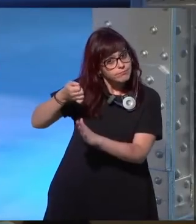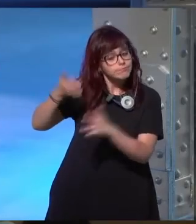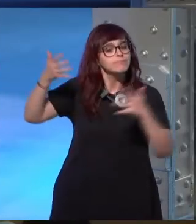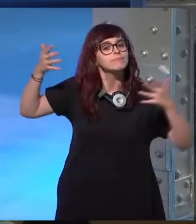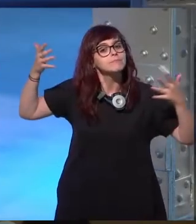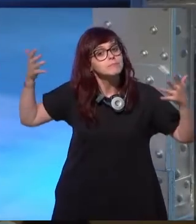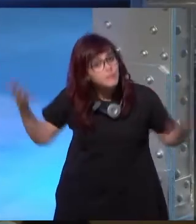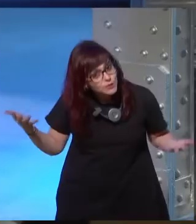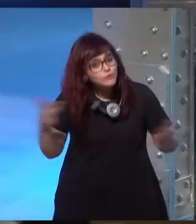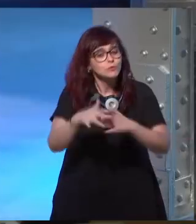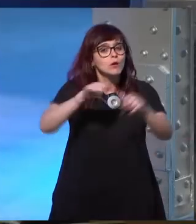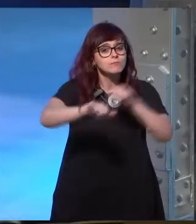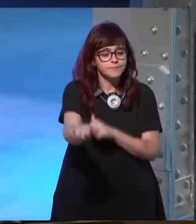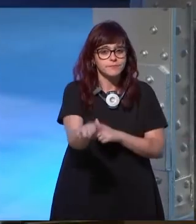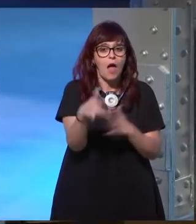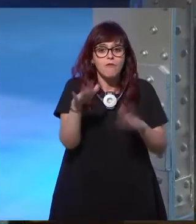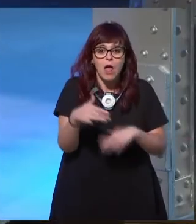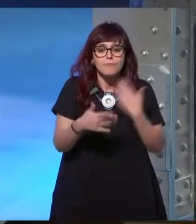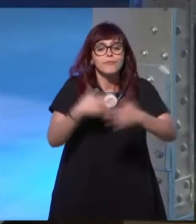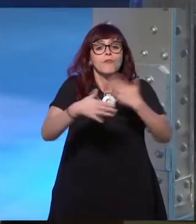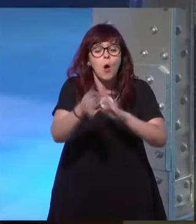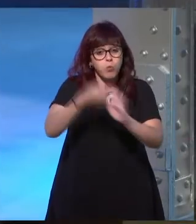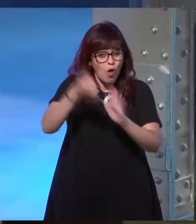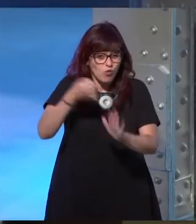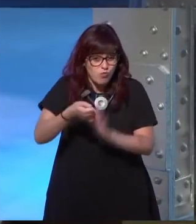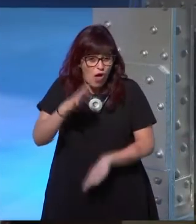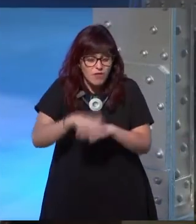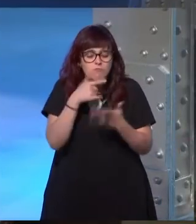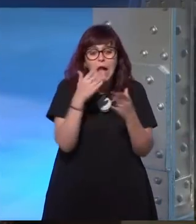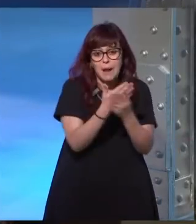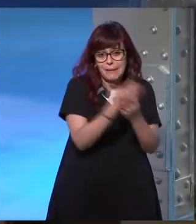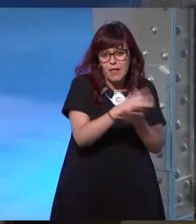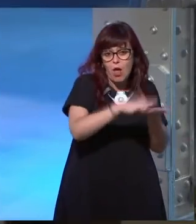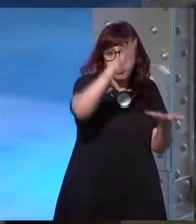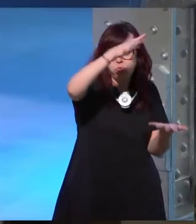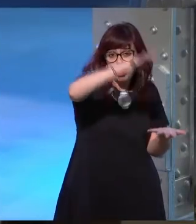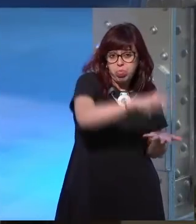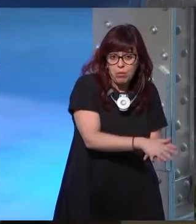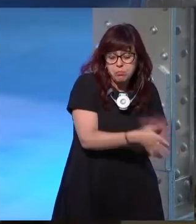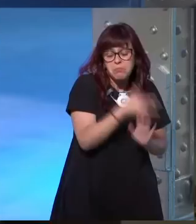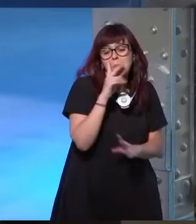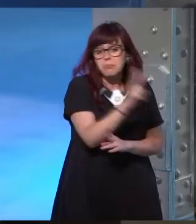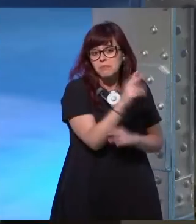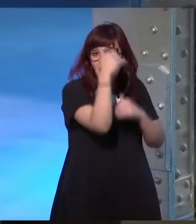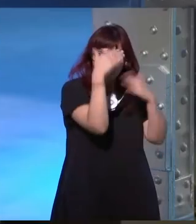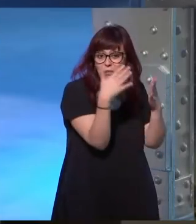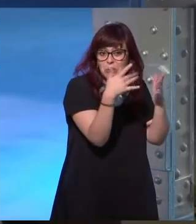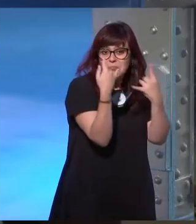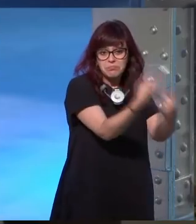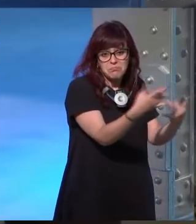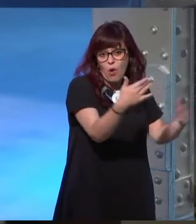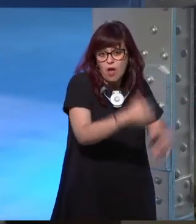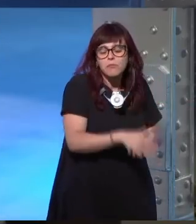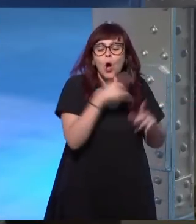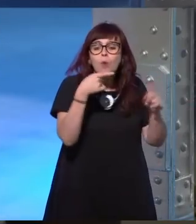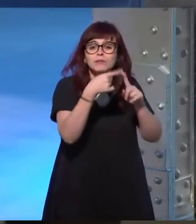con el paso del tiempo en realidad voy borrando todo lo que tengo en esa carpeta y ya casi ni lo miro trato de protegerme en pocas